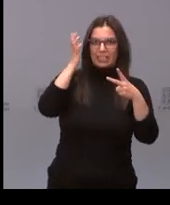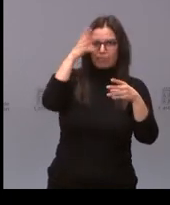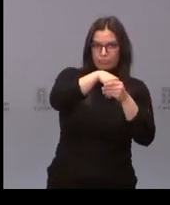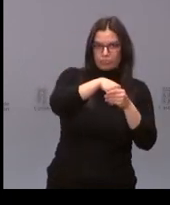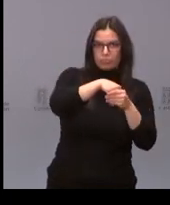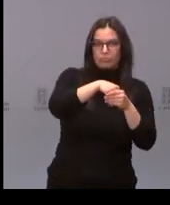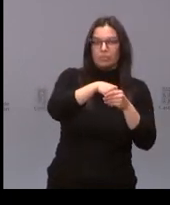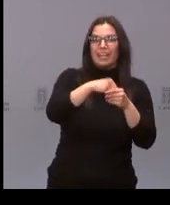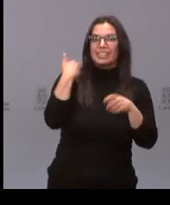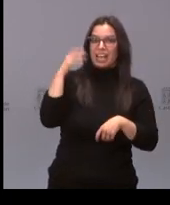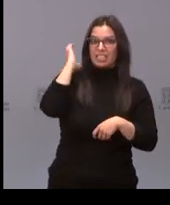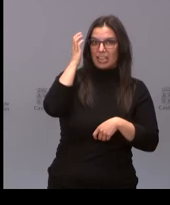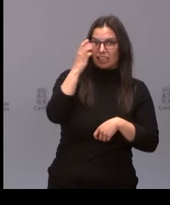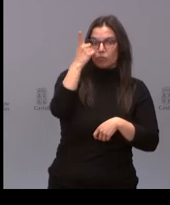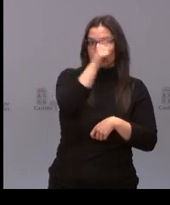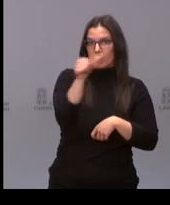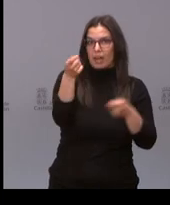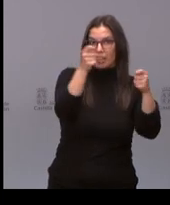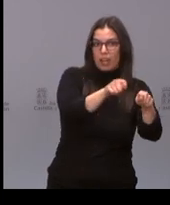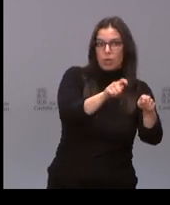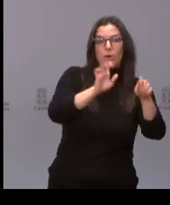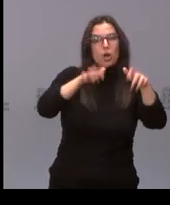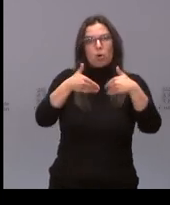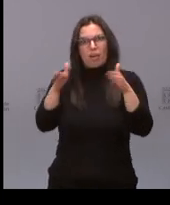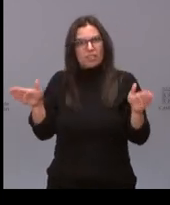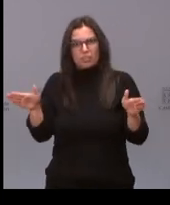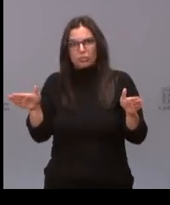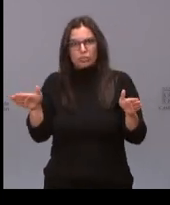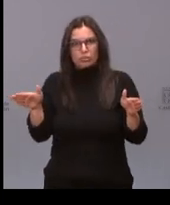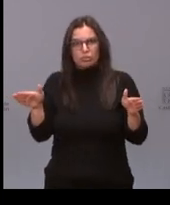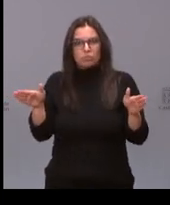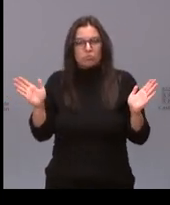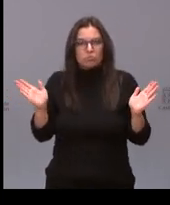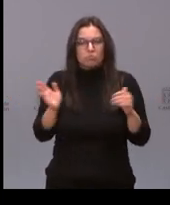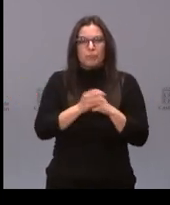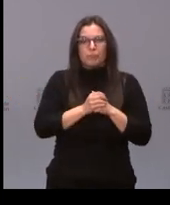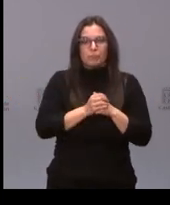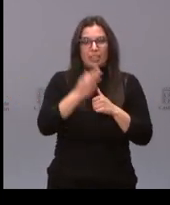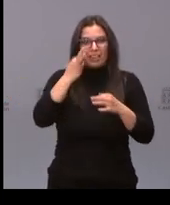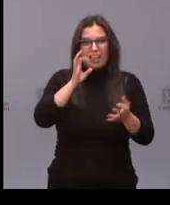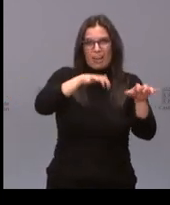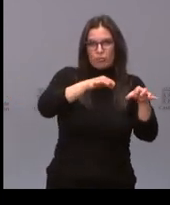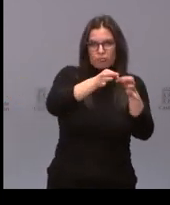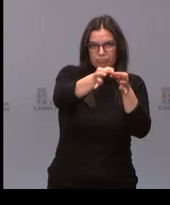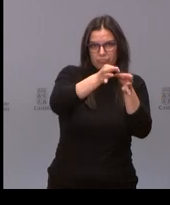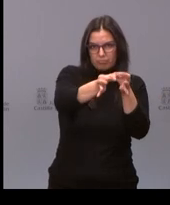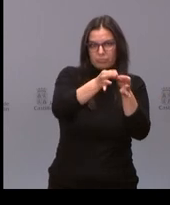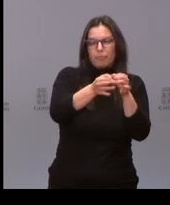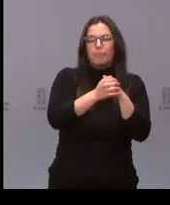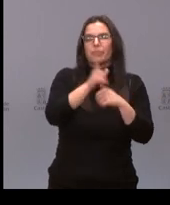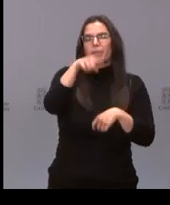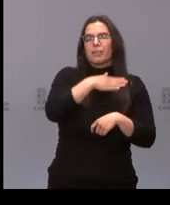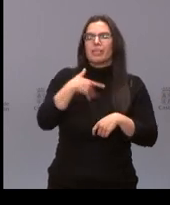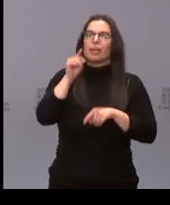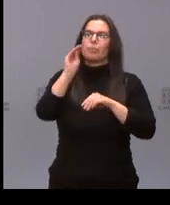lleva una semana cerrado y León todavía sigue con la hostelería y las casas de apuestas abiertas. Y por otra parte, quería preguntar si